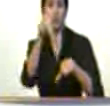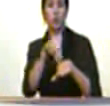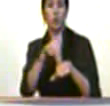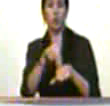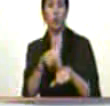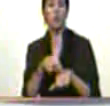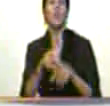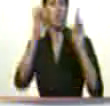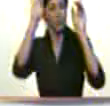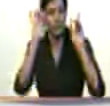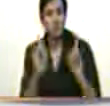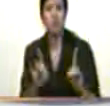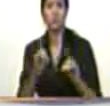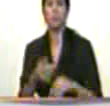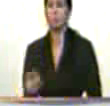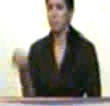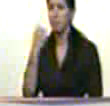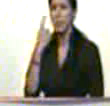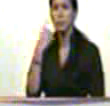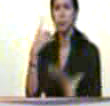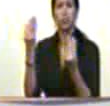justicia frente a los ladrones